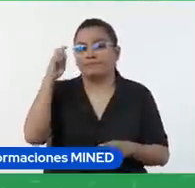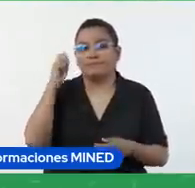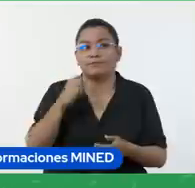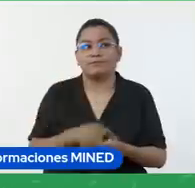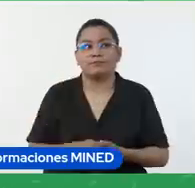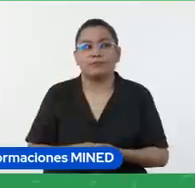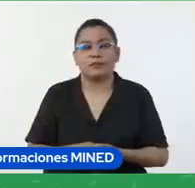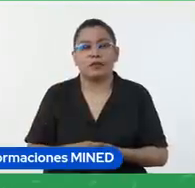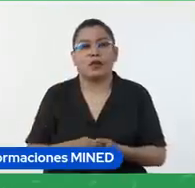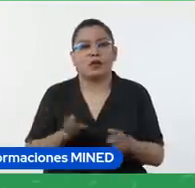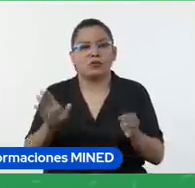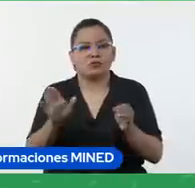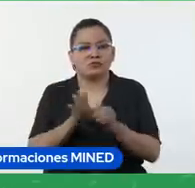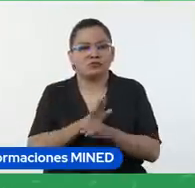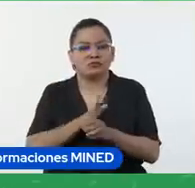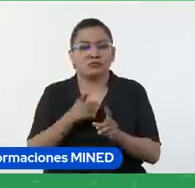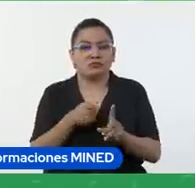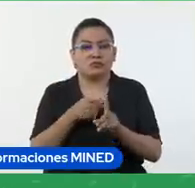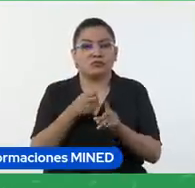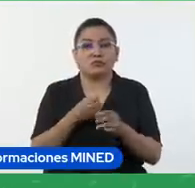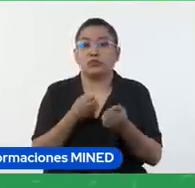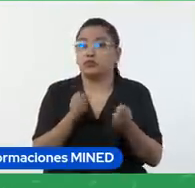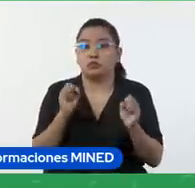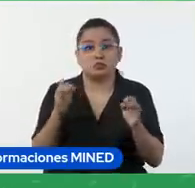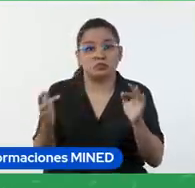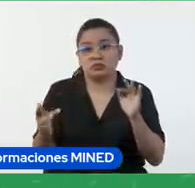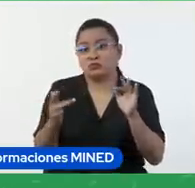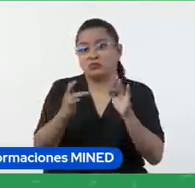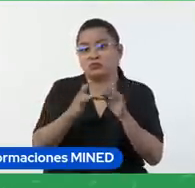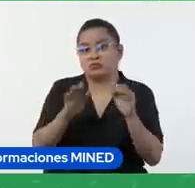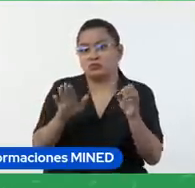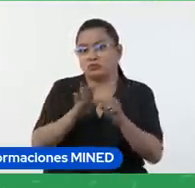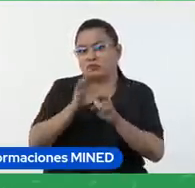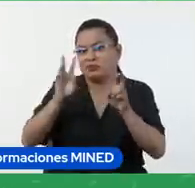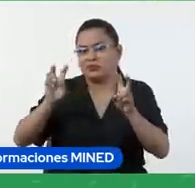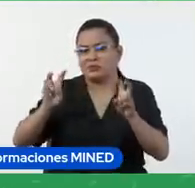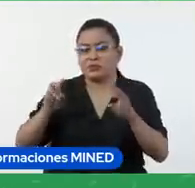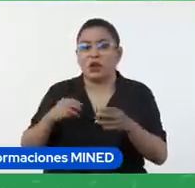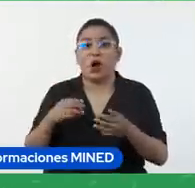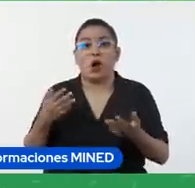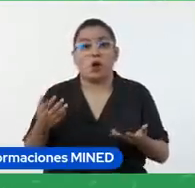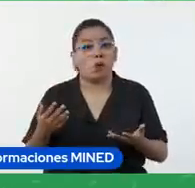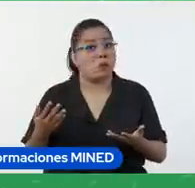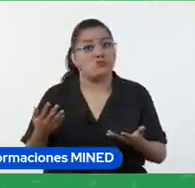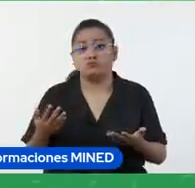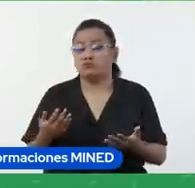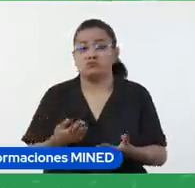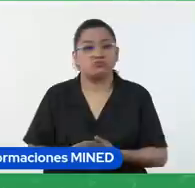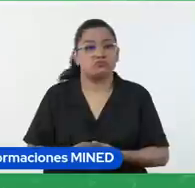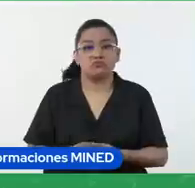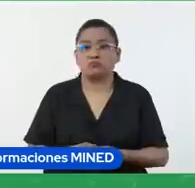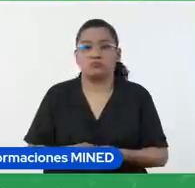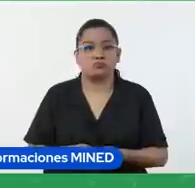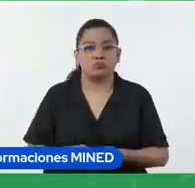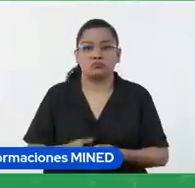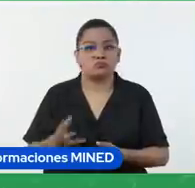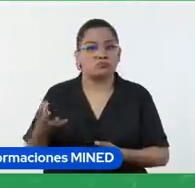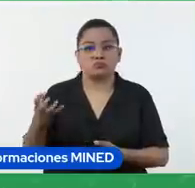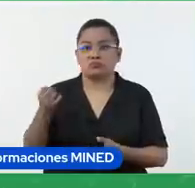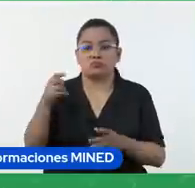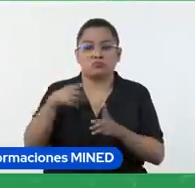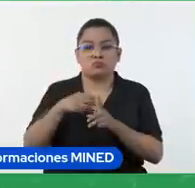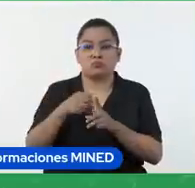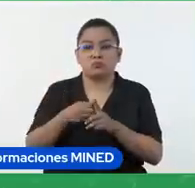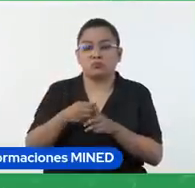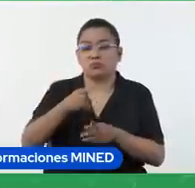con el objetivo, sin embargo no logra conectarse con el total de los contenidos. O bien no cumple con el objetivo, su trabajo no cumple